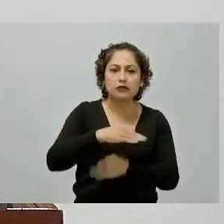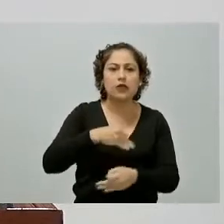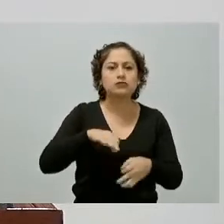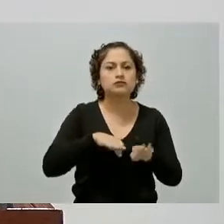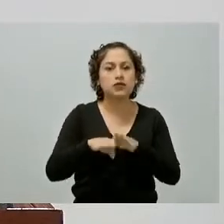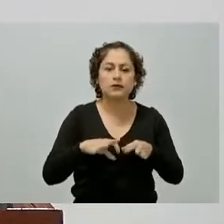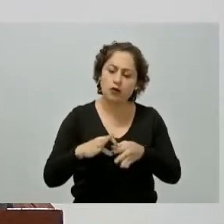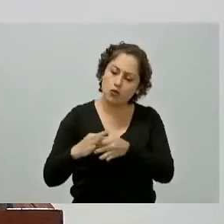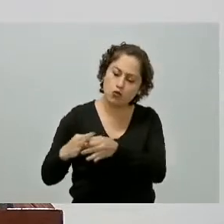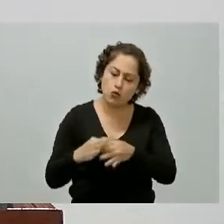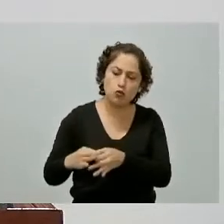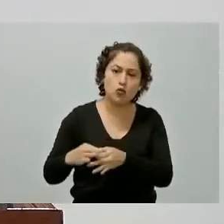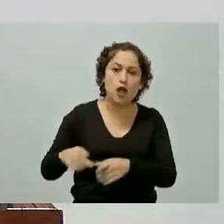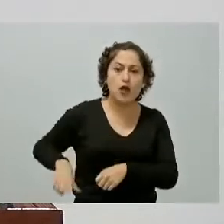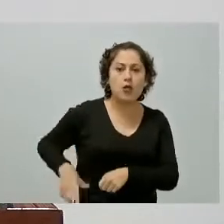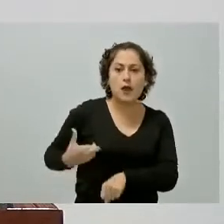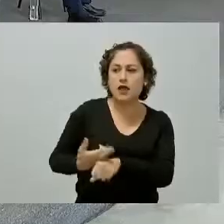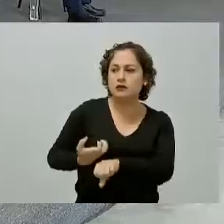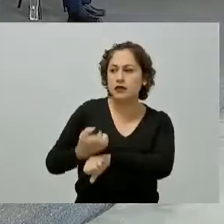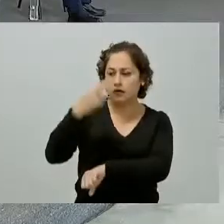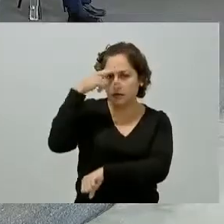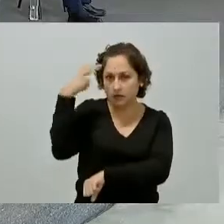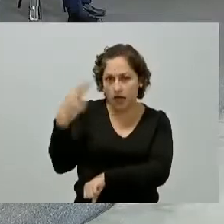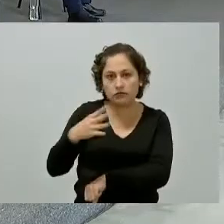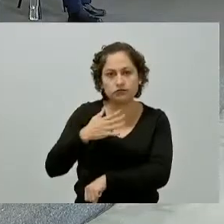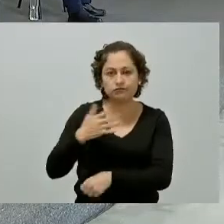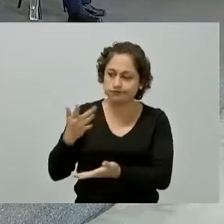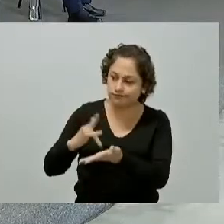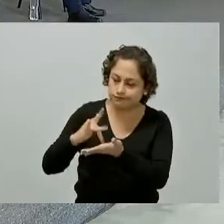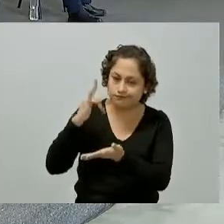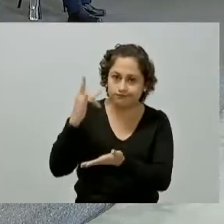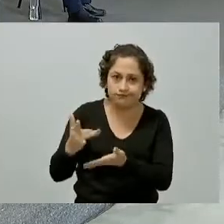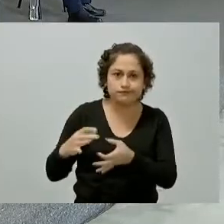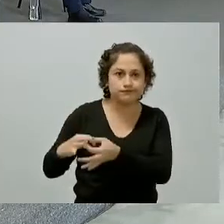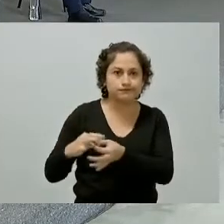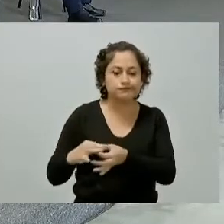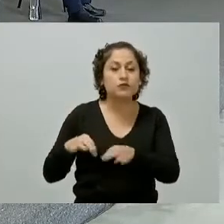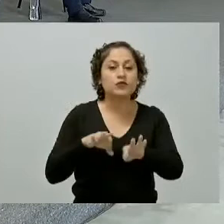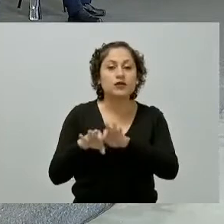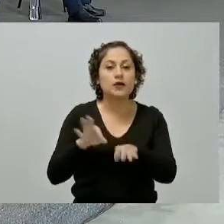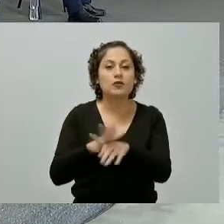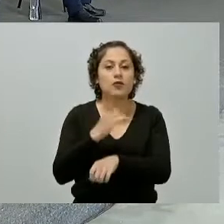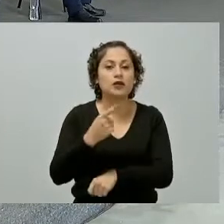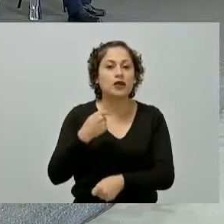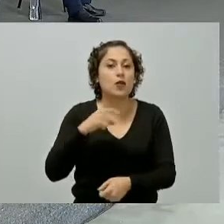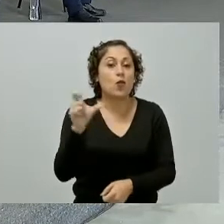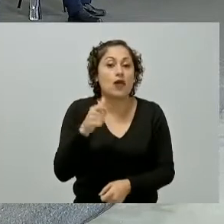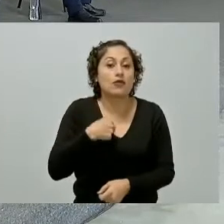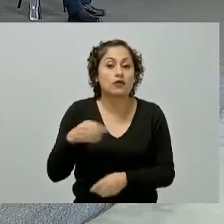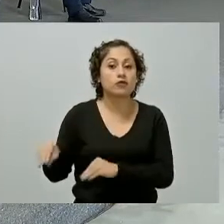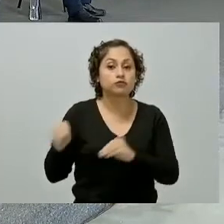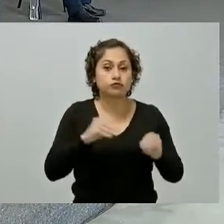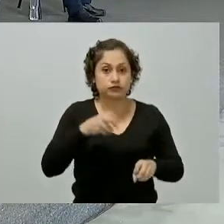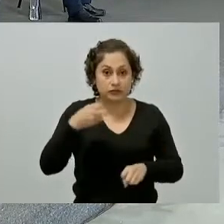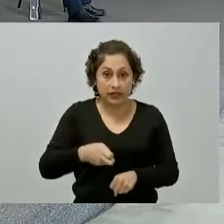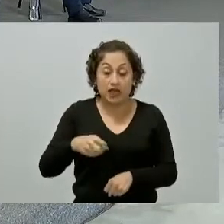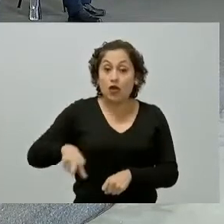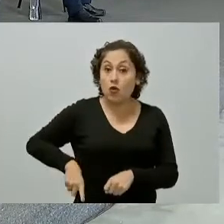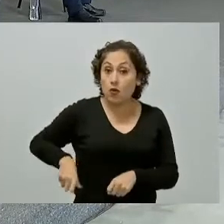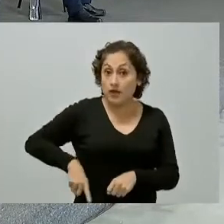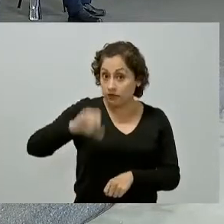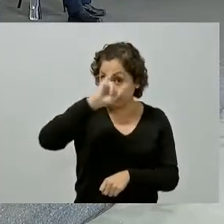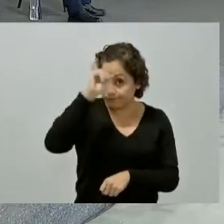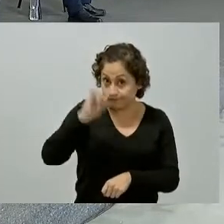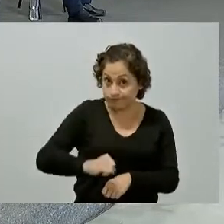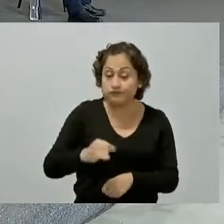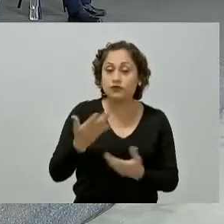al gobernador del Estado de México desde que llegué a la jefatura de gobierno hemos tenido una excelente comunicación en